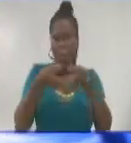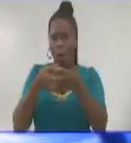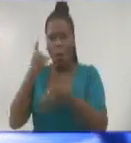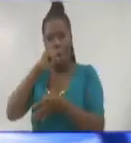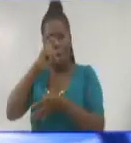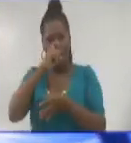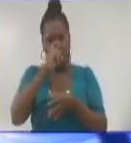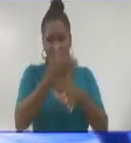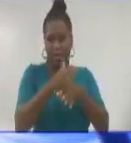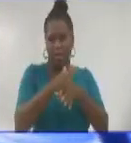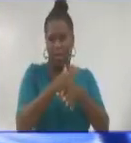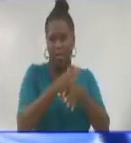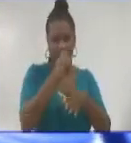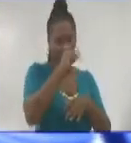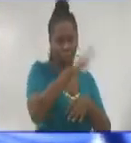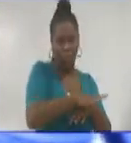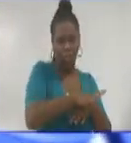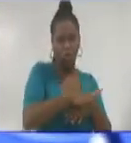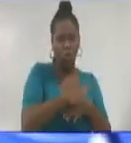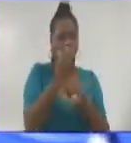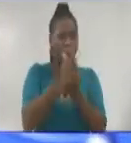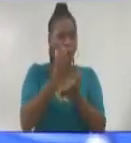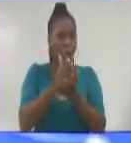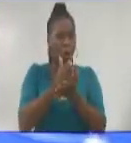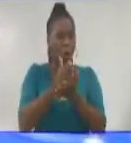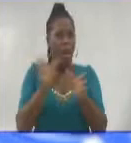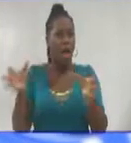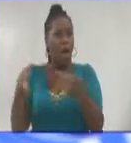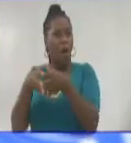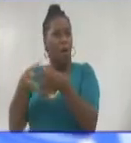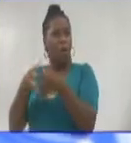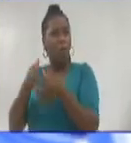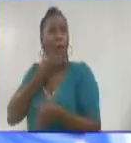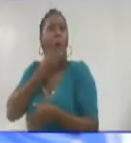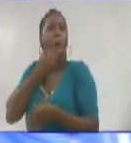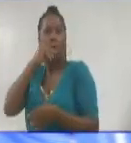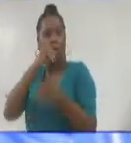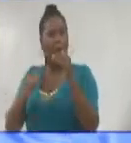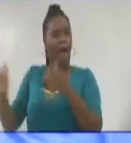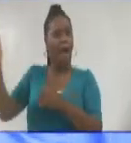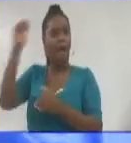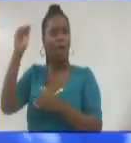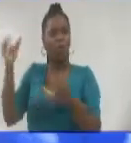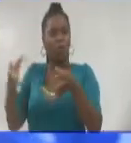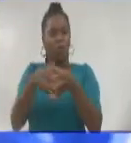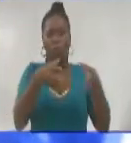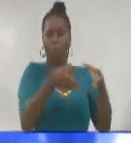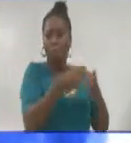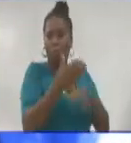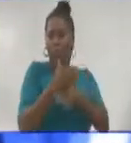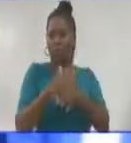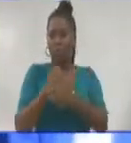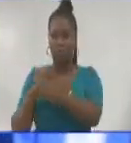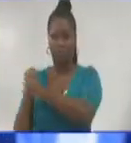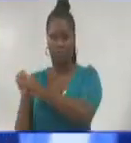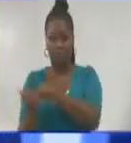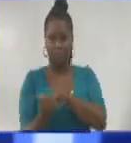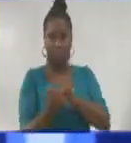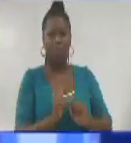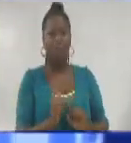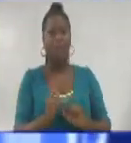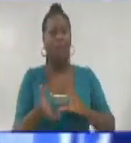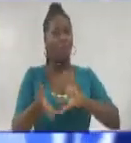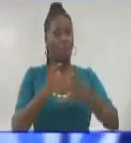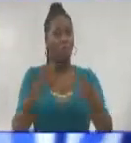desde la pioneril pasando por la escolar juvenil sub-23 años y de mayores. Nuevos formatos de competencias,